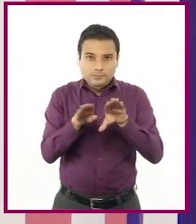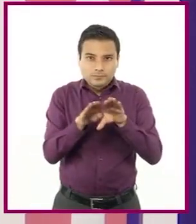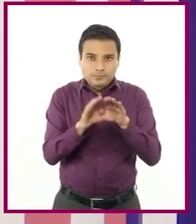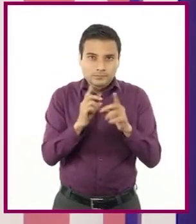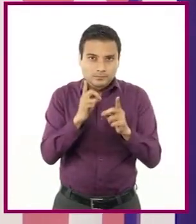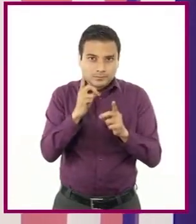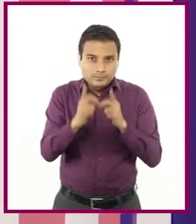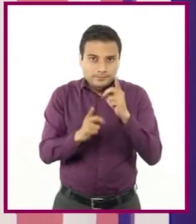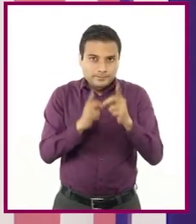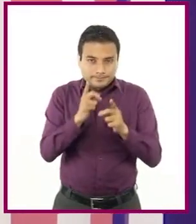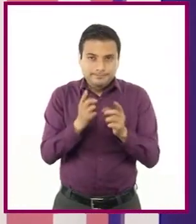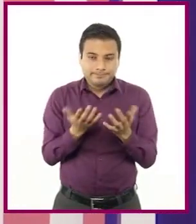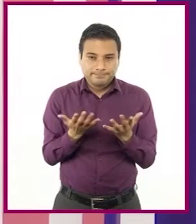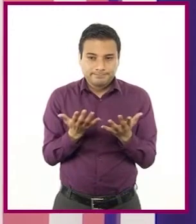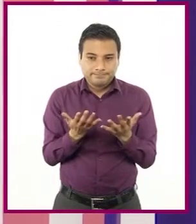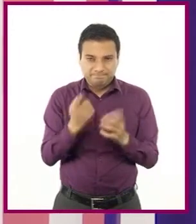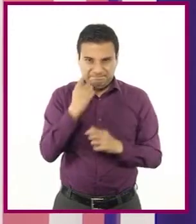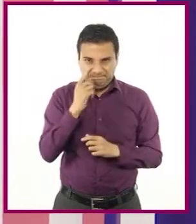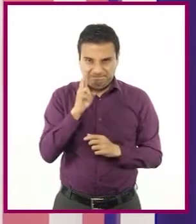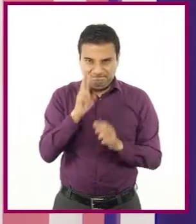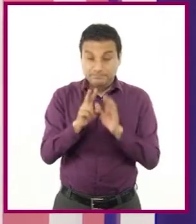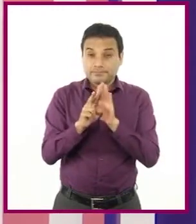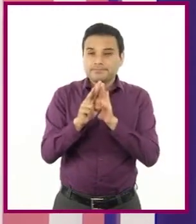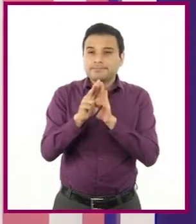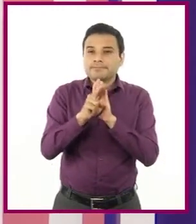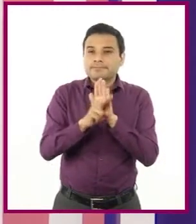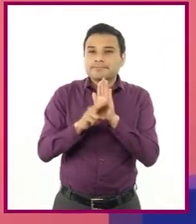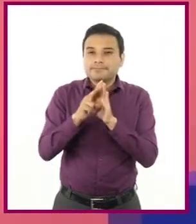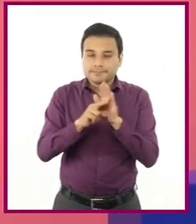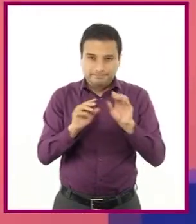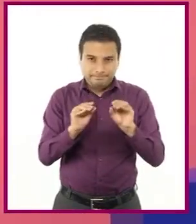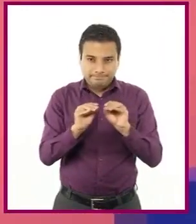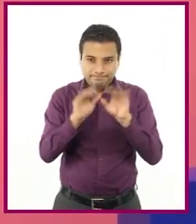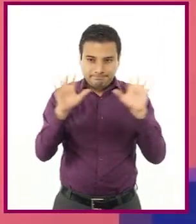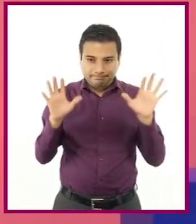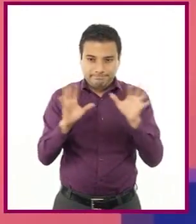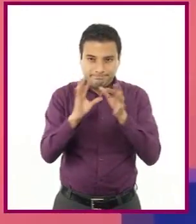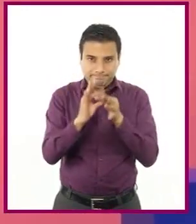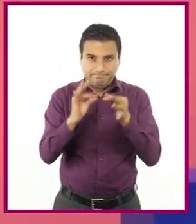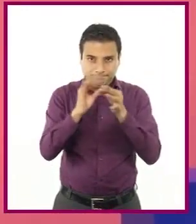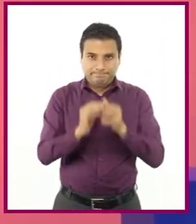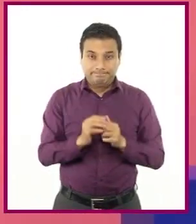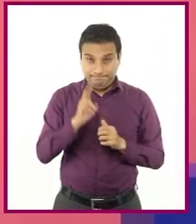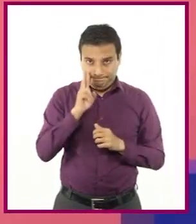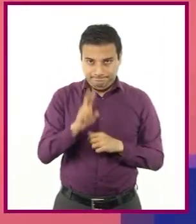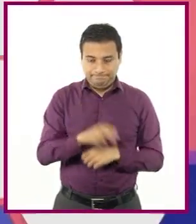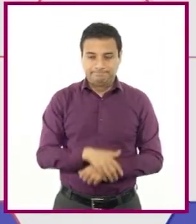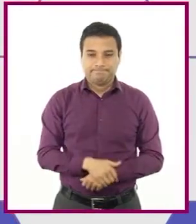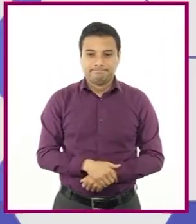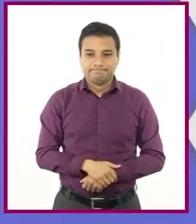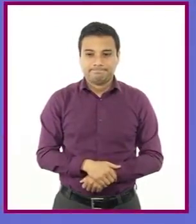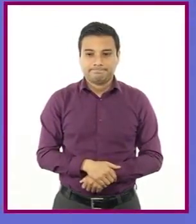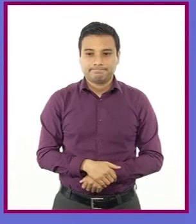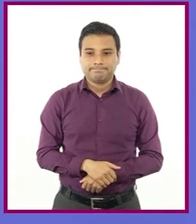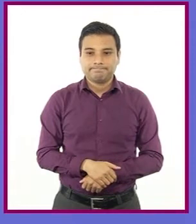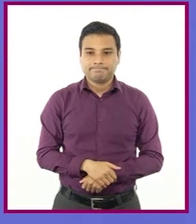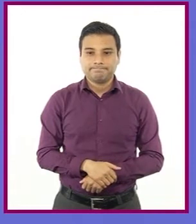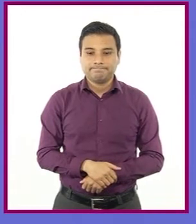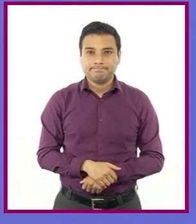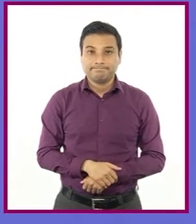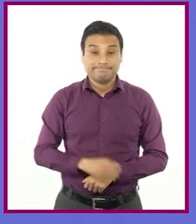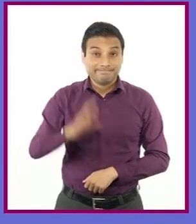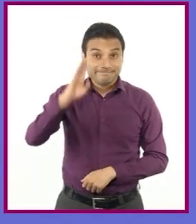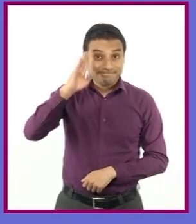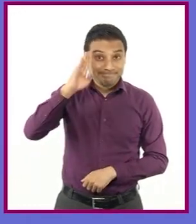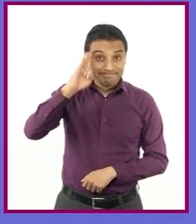¿Te parece si revisamos un video para que quede más claro? ¡Claro, profesora! ¡Adelante! Hola, amigo.